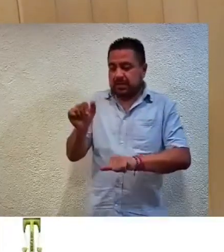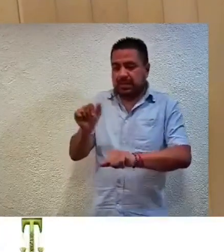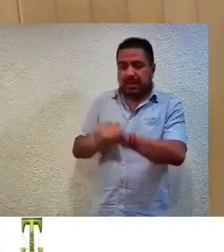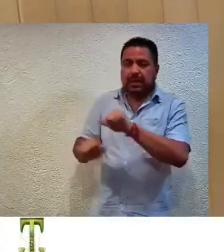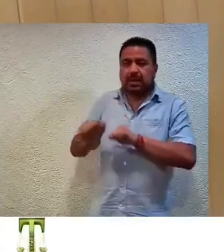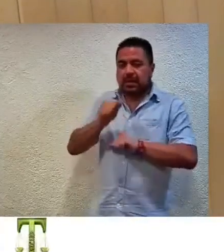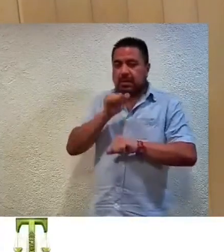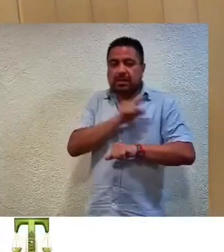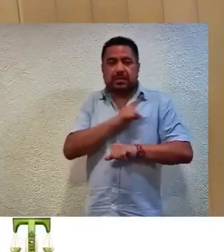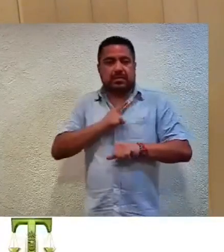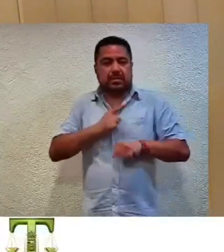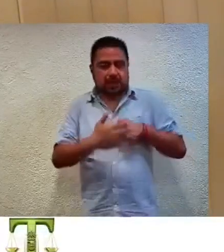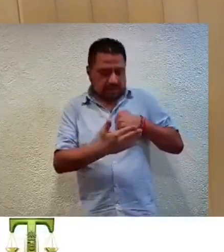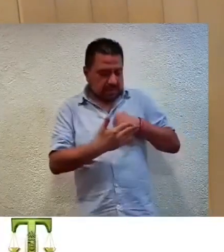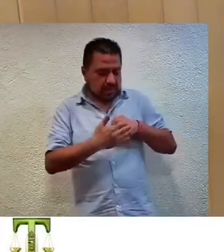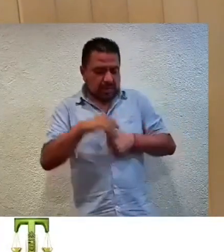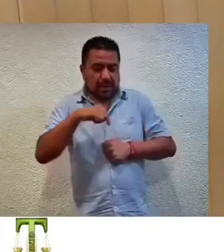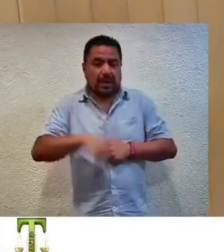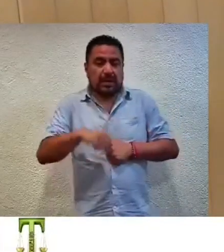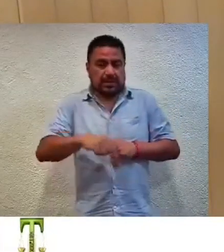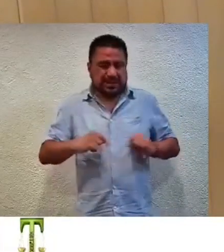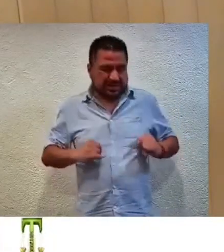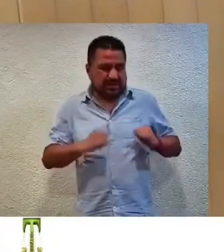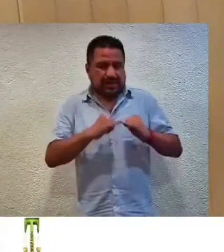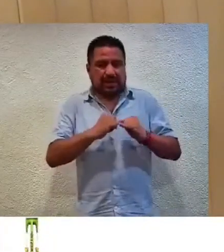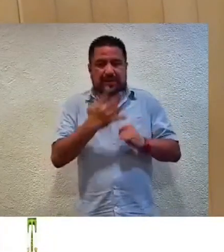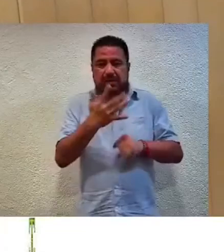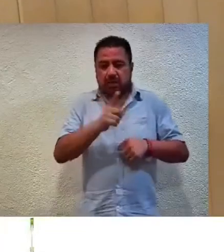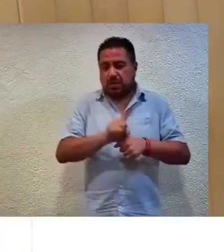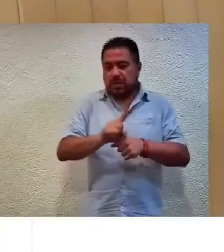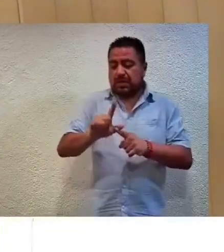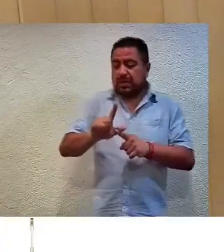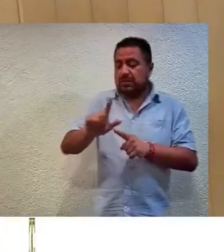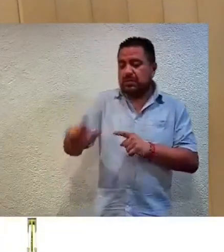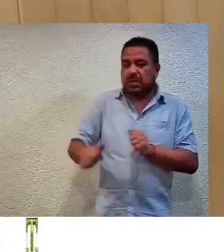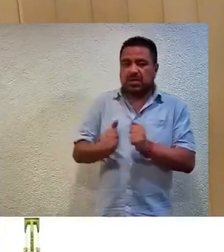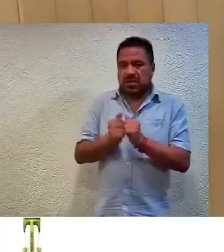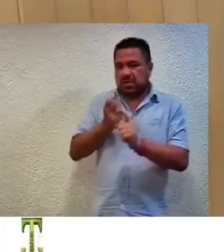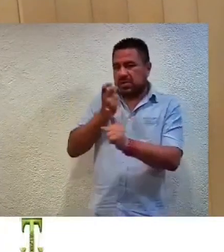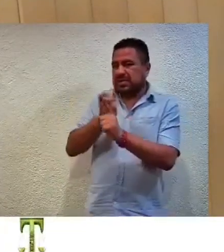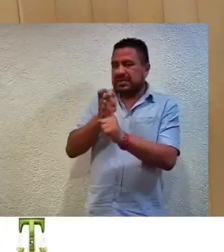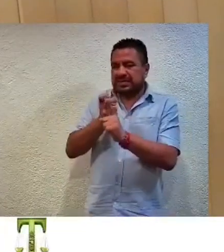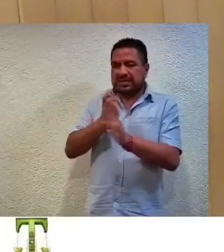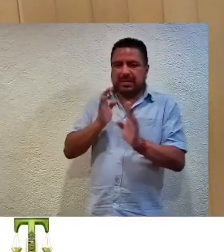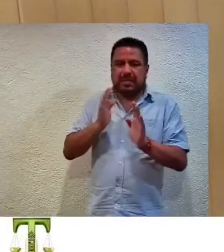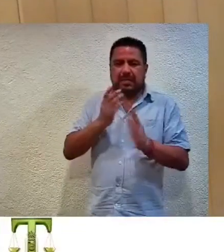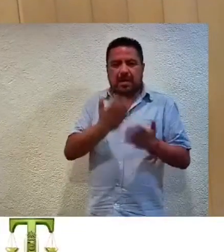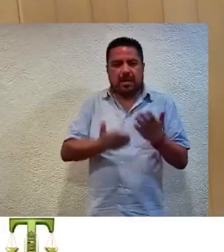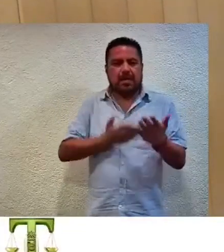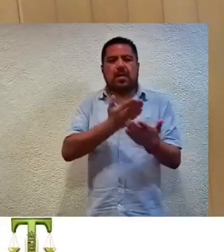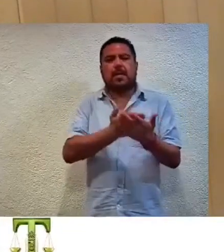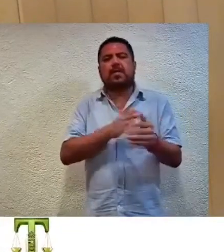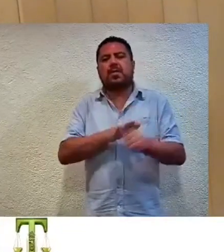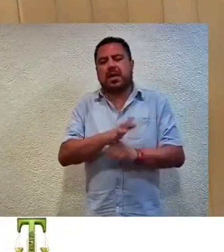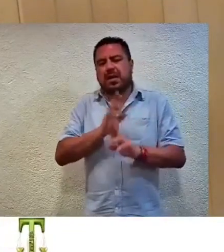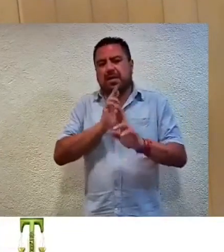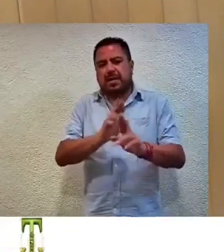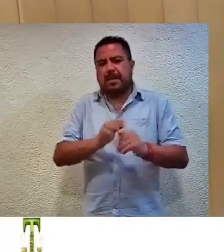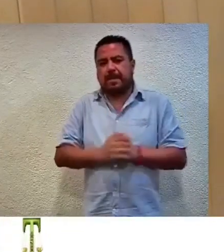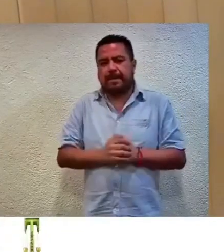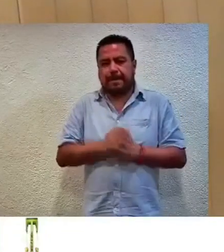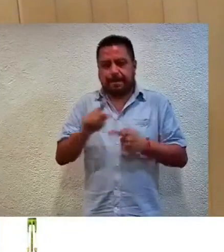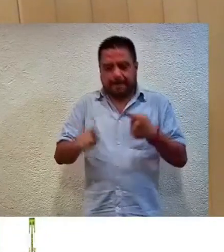informar a este tribunal dentro de los cinco días posteriores a que ello suceda. Con esas bases se proponen los siguientes puntos resolutivos.